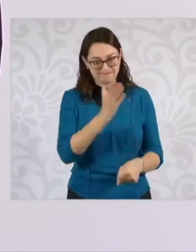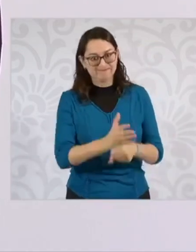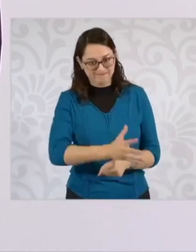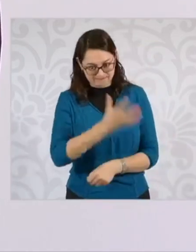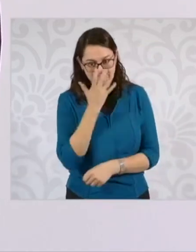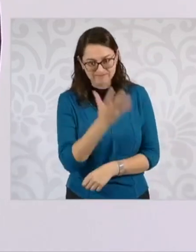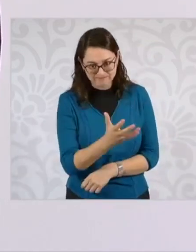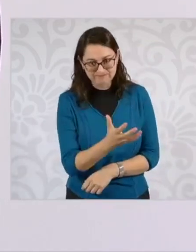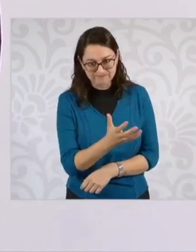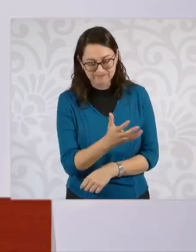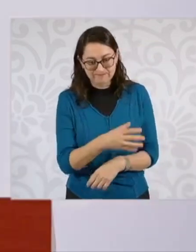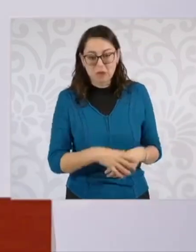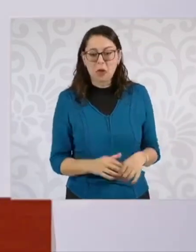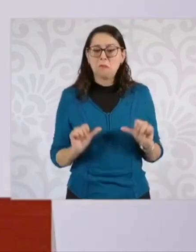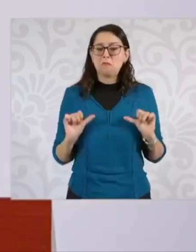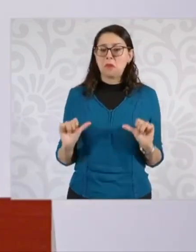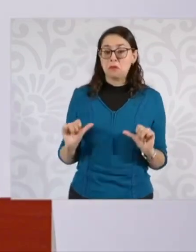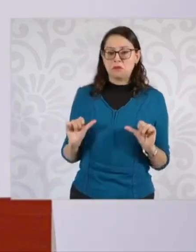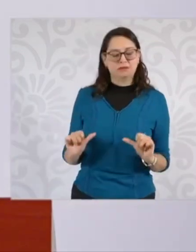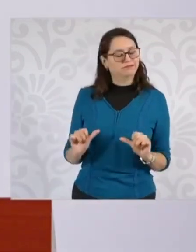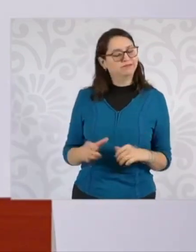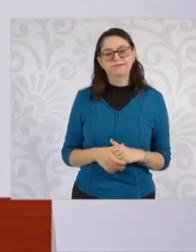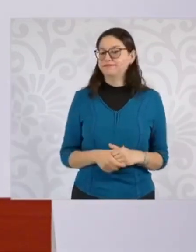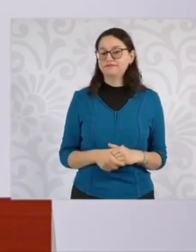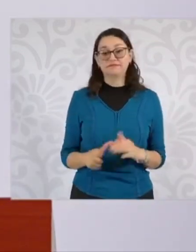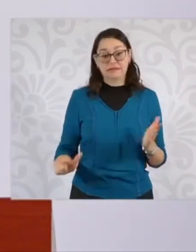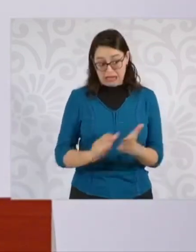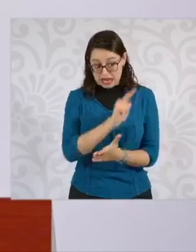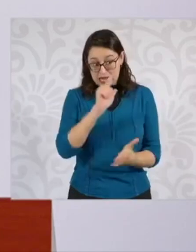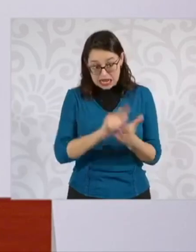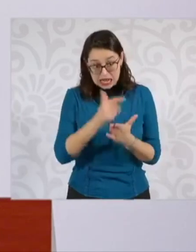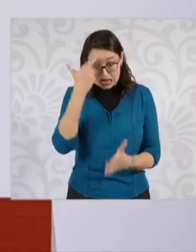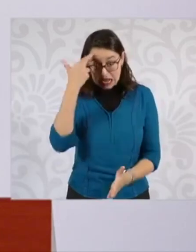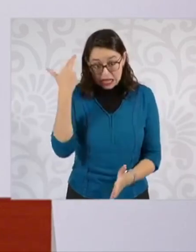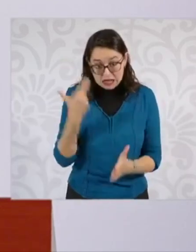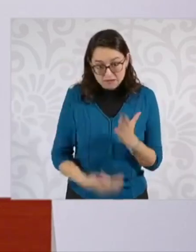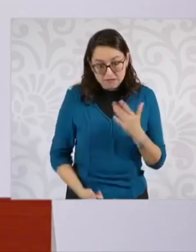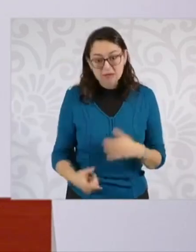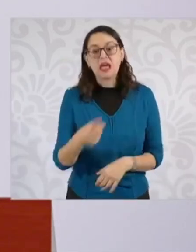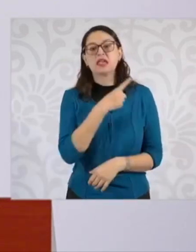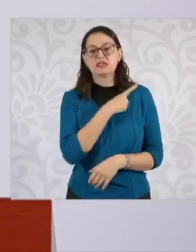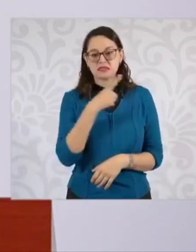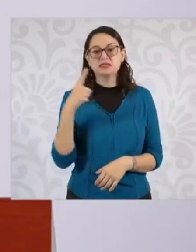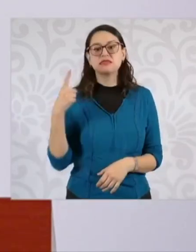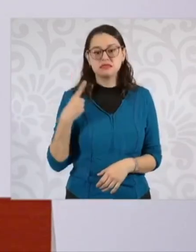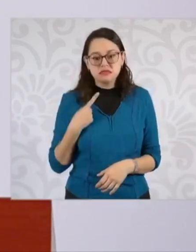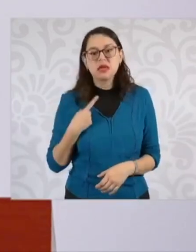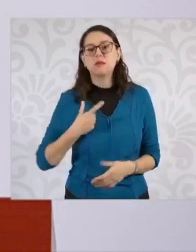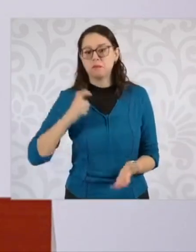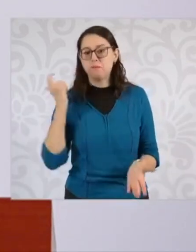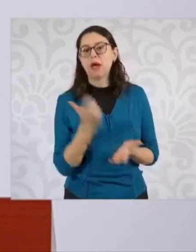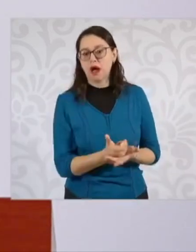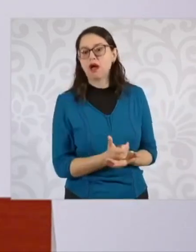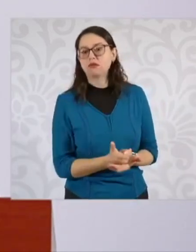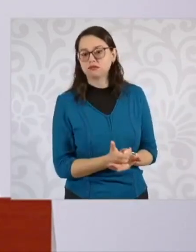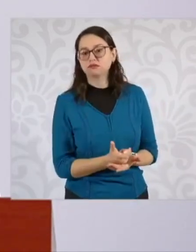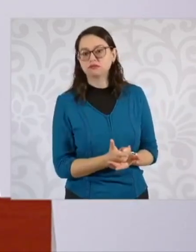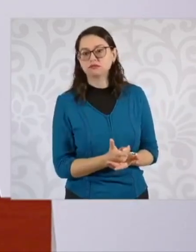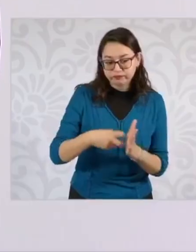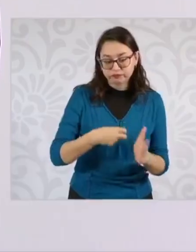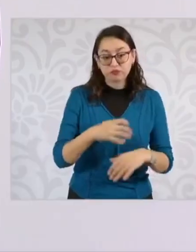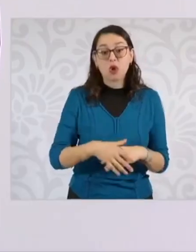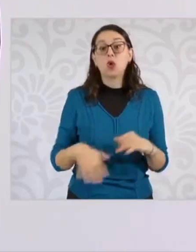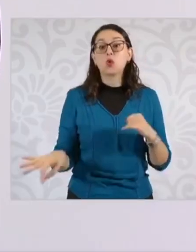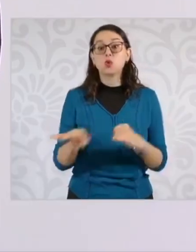secretaría a su cargo, que cambiará a anticorrupción y buen gobierno, aseguró que se buscará que violar la ley sea más caro que cumplirla.